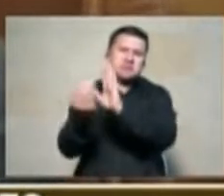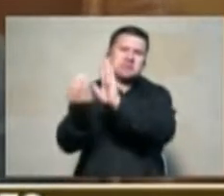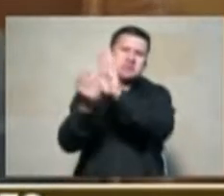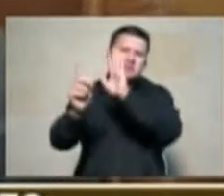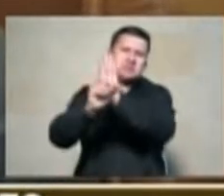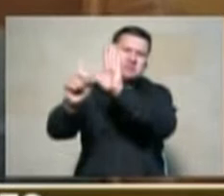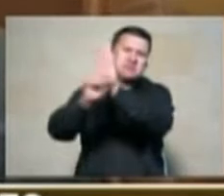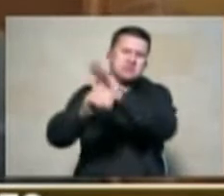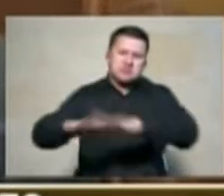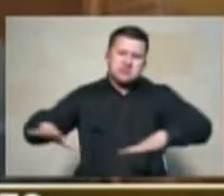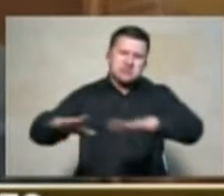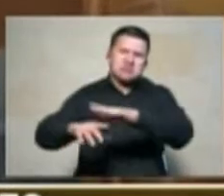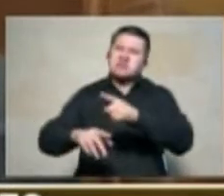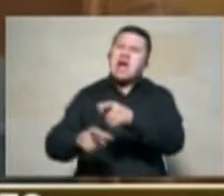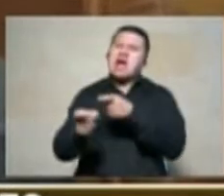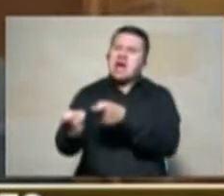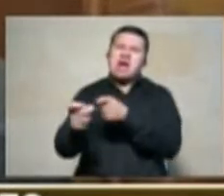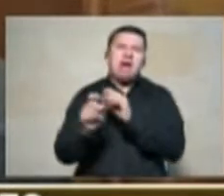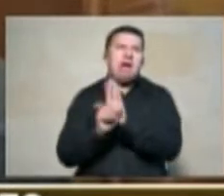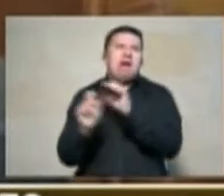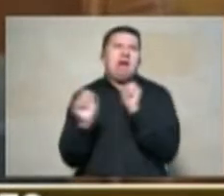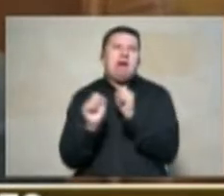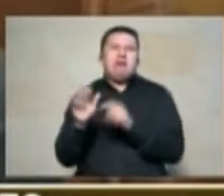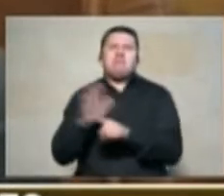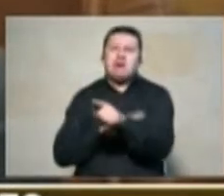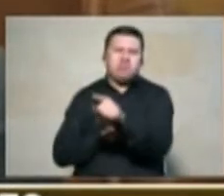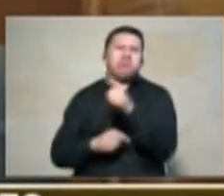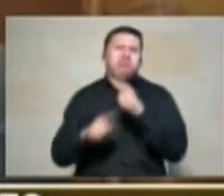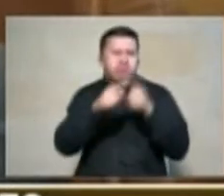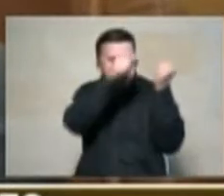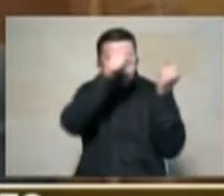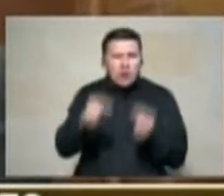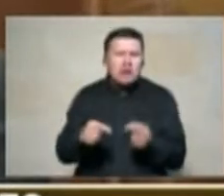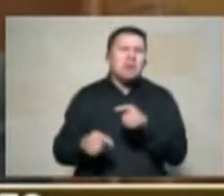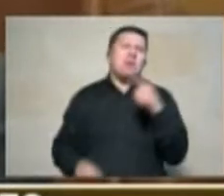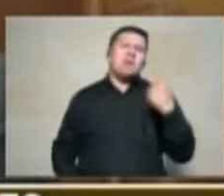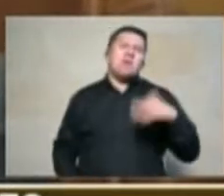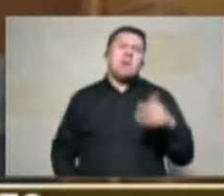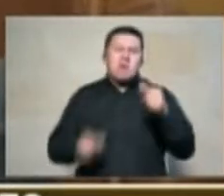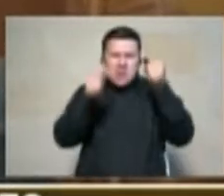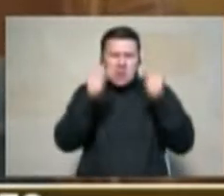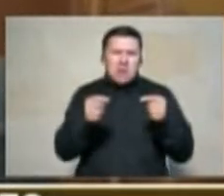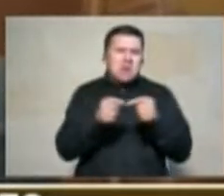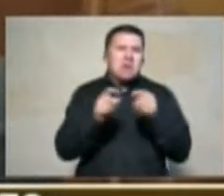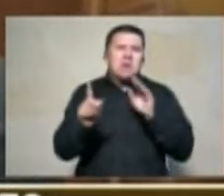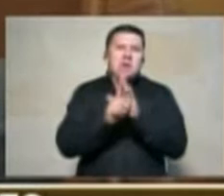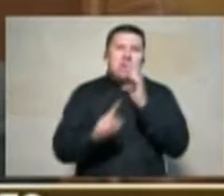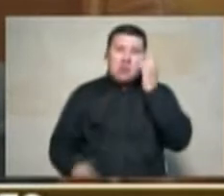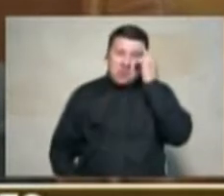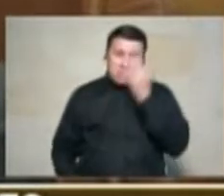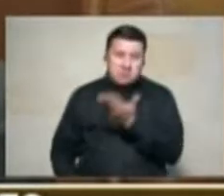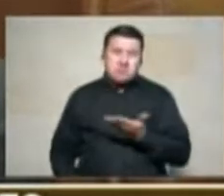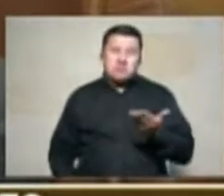y esos desplazamientos forzados pues obviamente